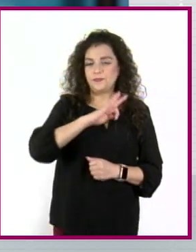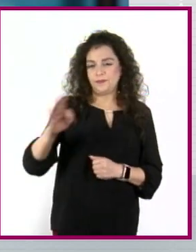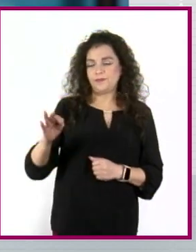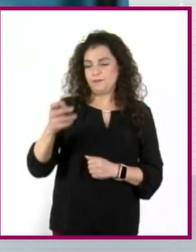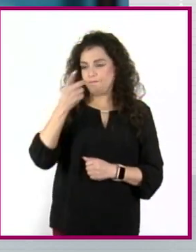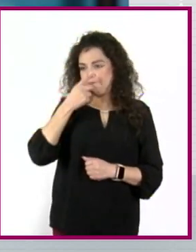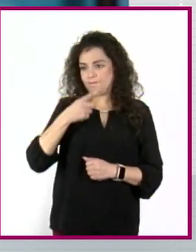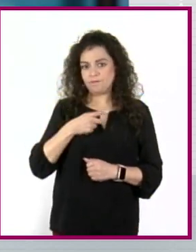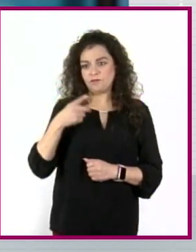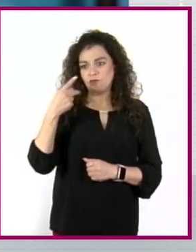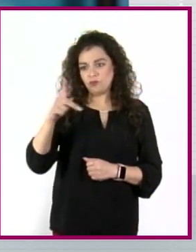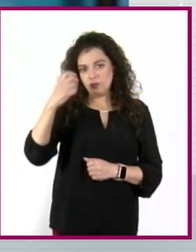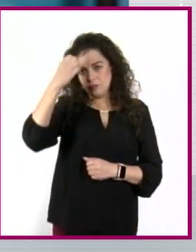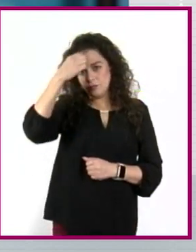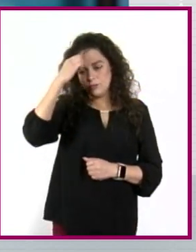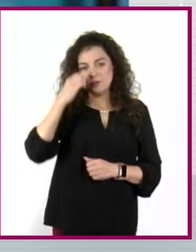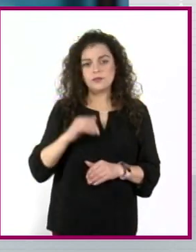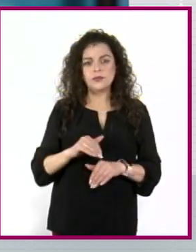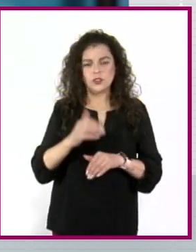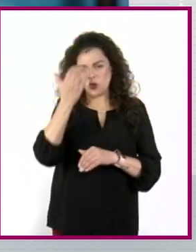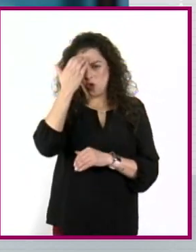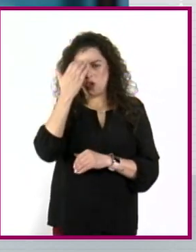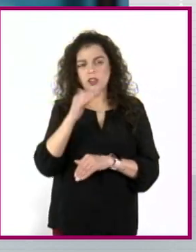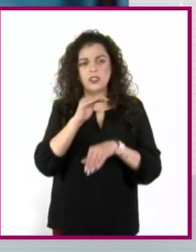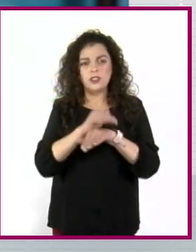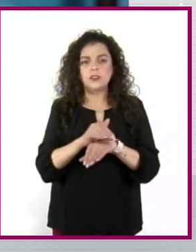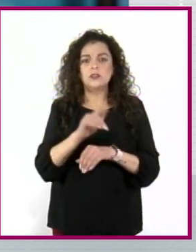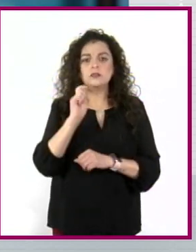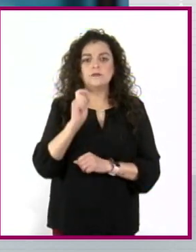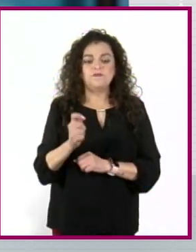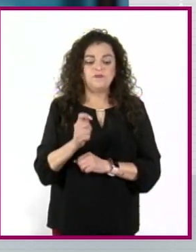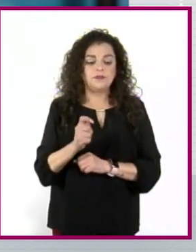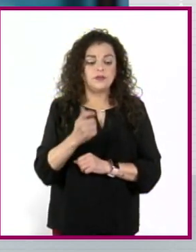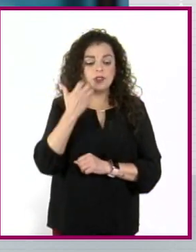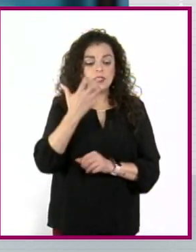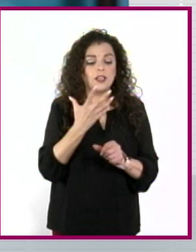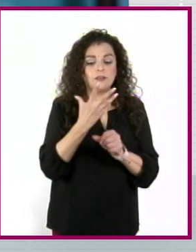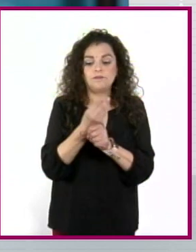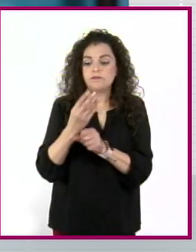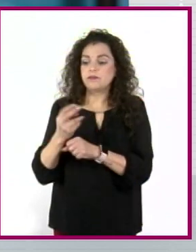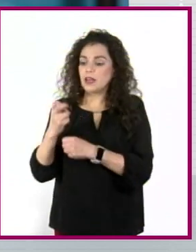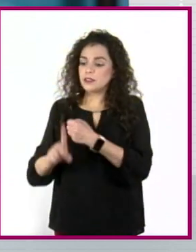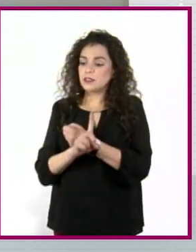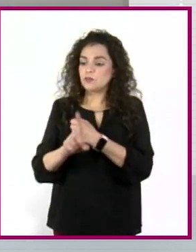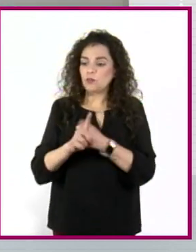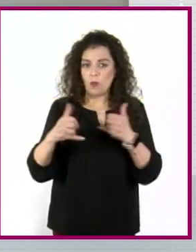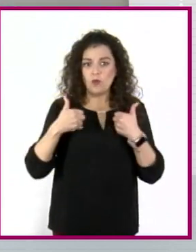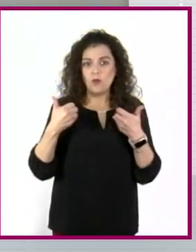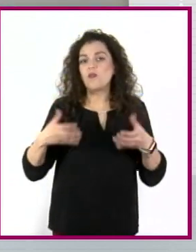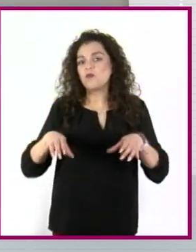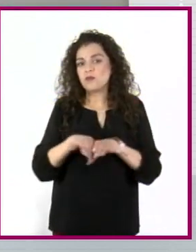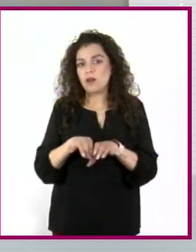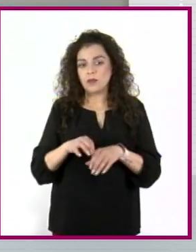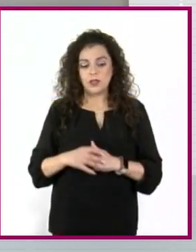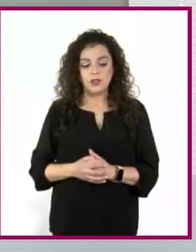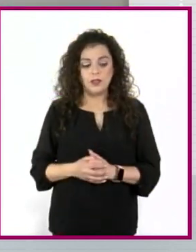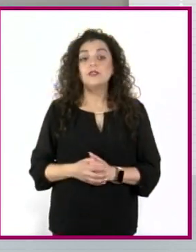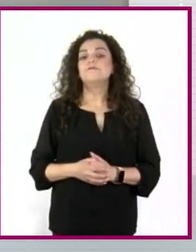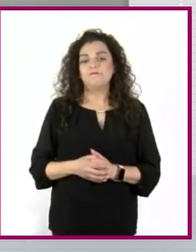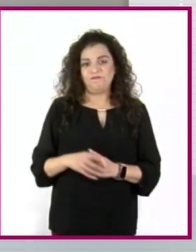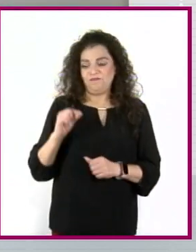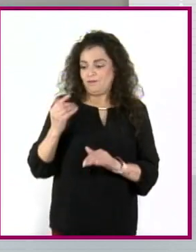experiencias que conozcas sobre la manera en la que intentan dar cause o solución a estas problemáticas? El semestre pasado.